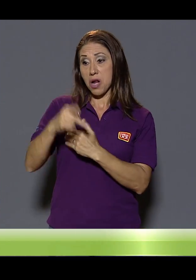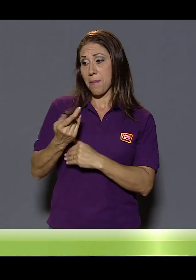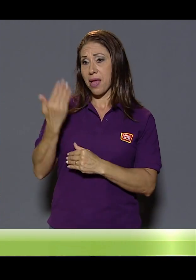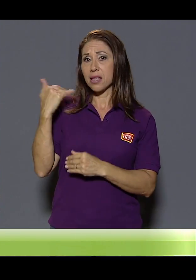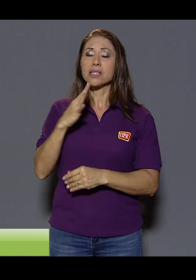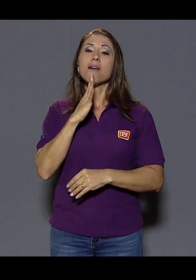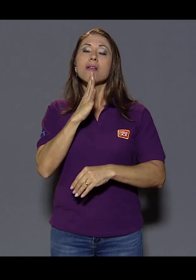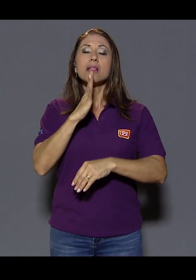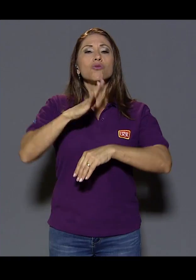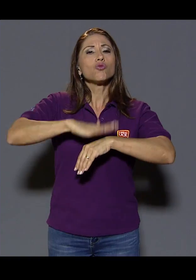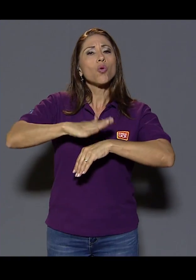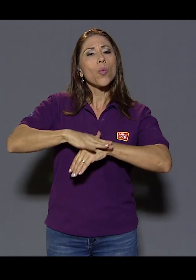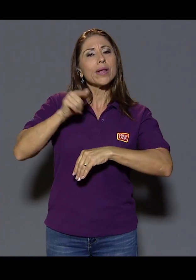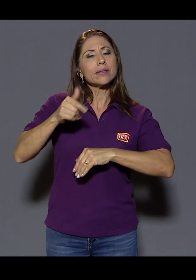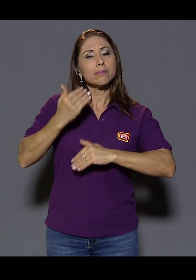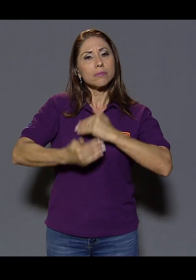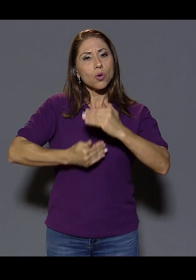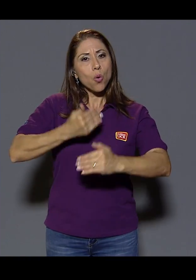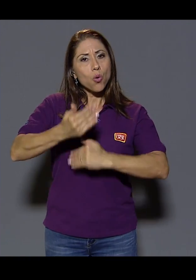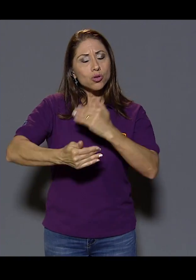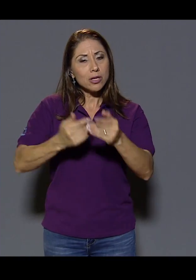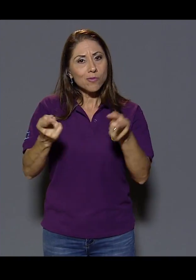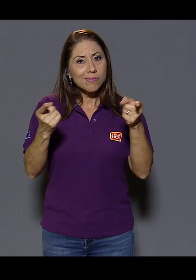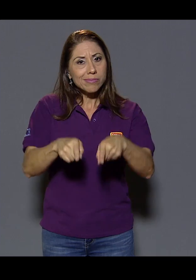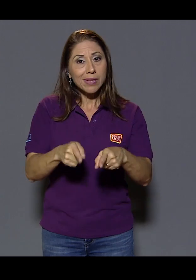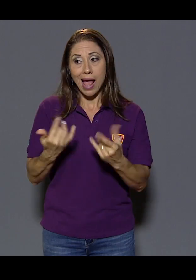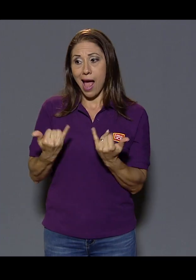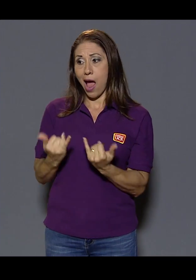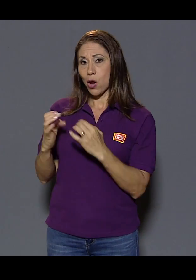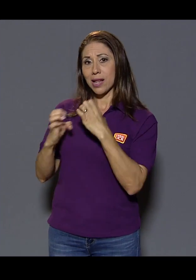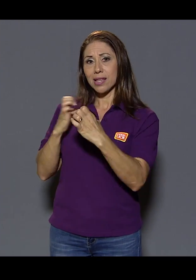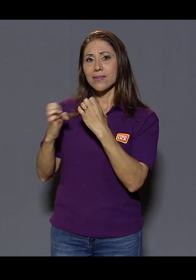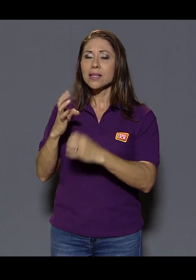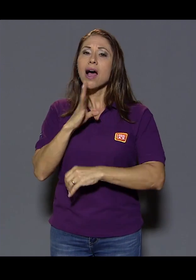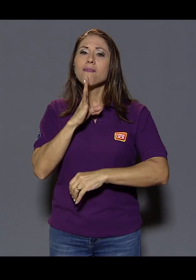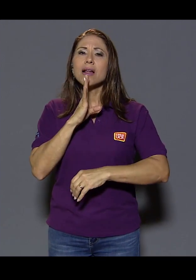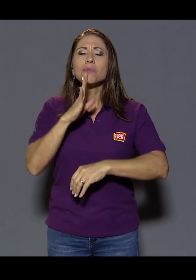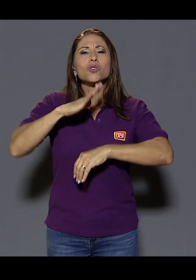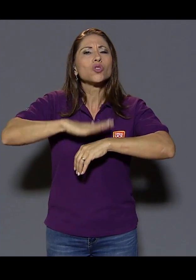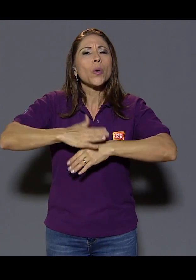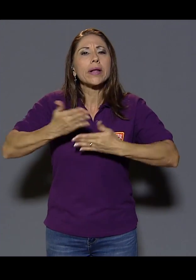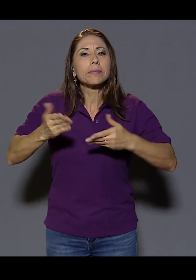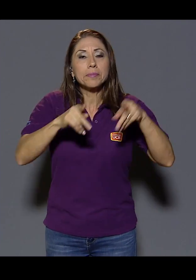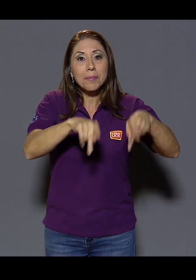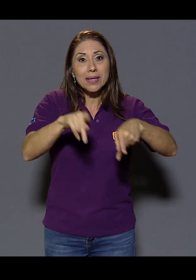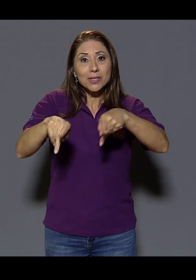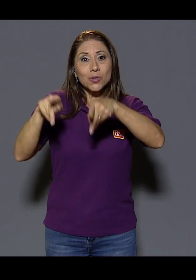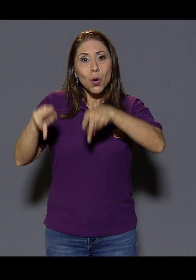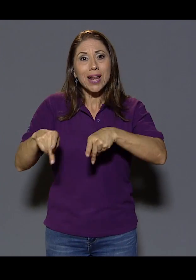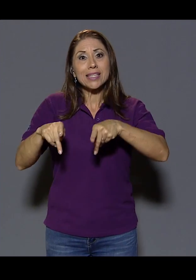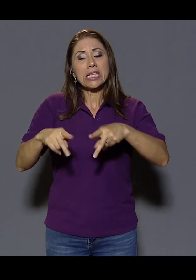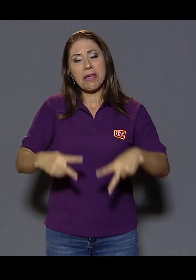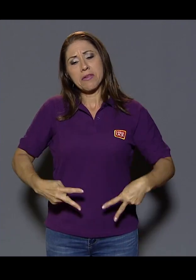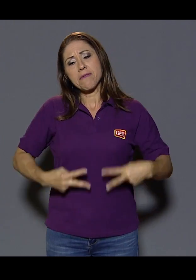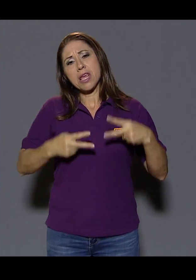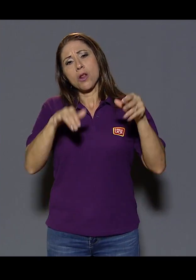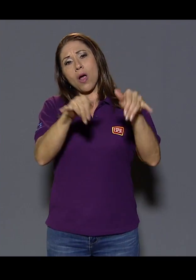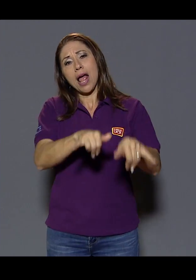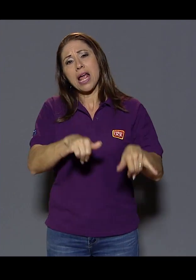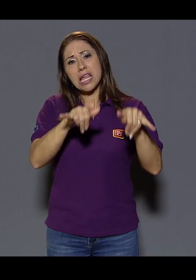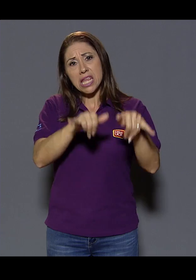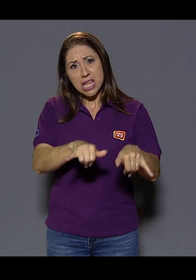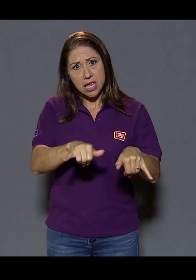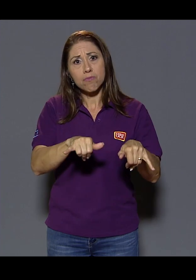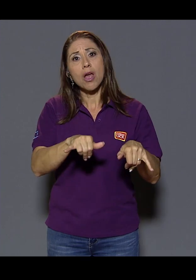durante el programa conversando un poco sobre este proceso y en esta entrevista en particular hablaremos de aquellas personas que vivieron aquí algunas